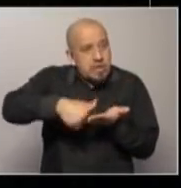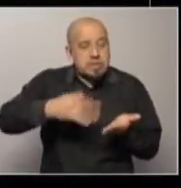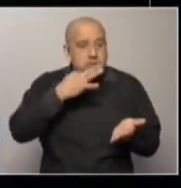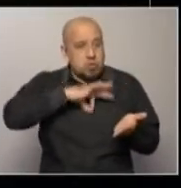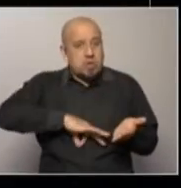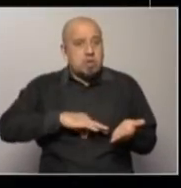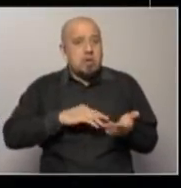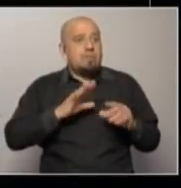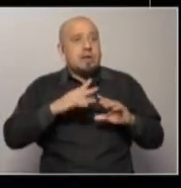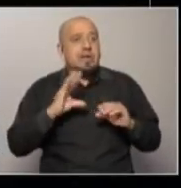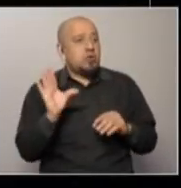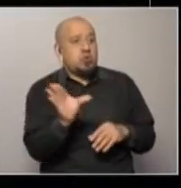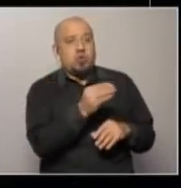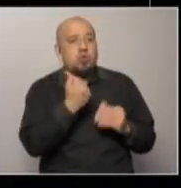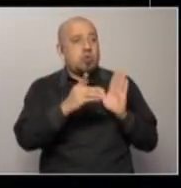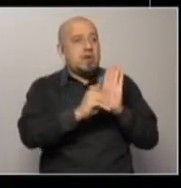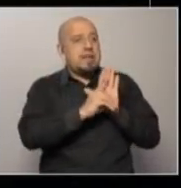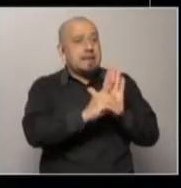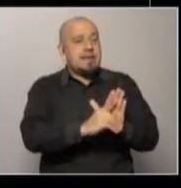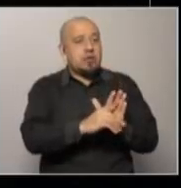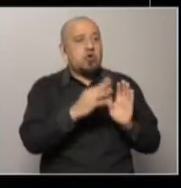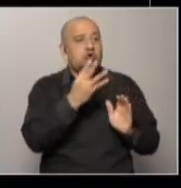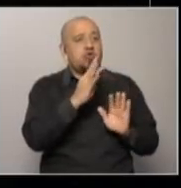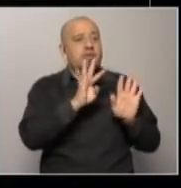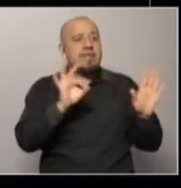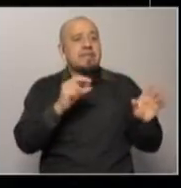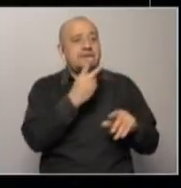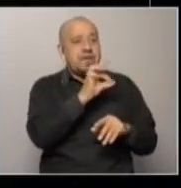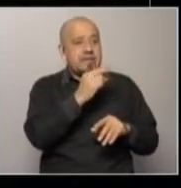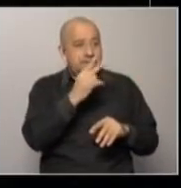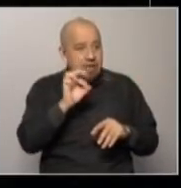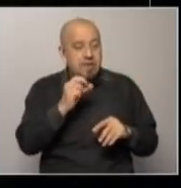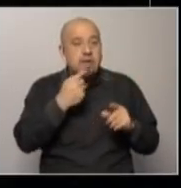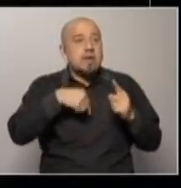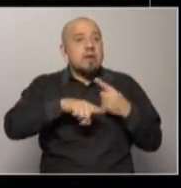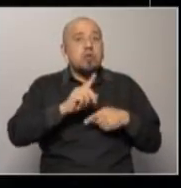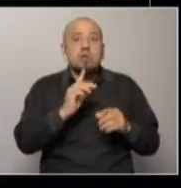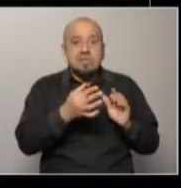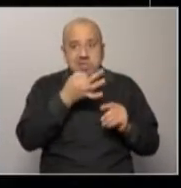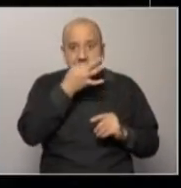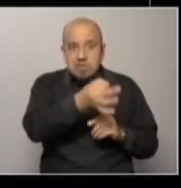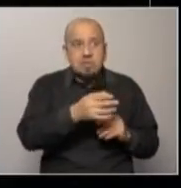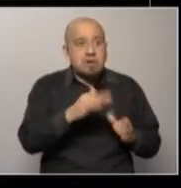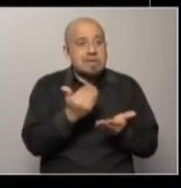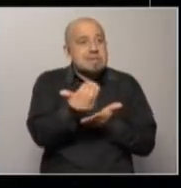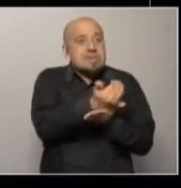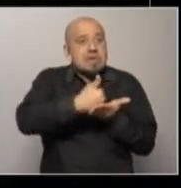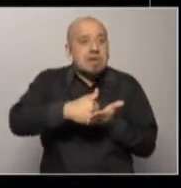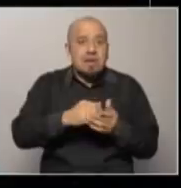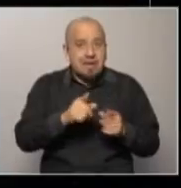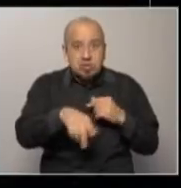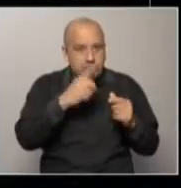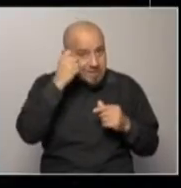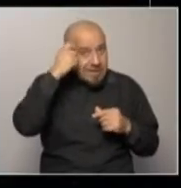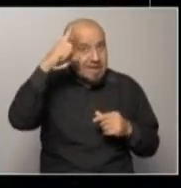parejo para todos como es el decreto en las partidas de gasto de inversiones las decisiones que se toman para poder recortar rápido no siempre son las más